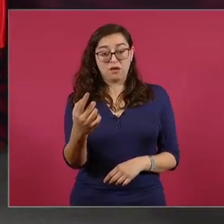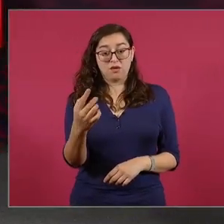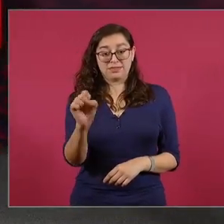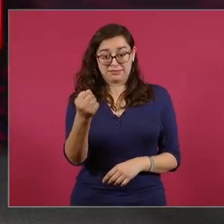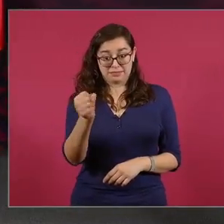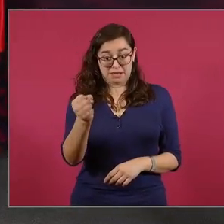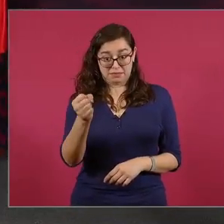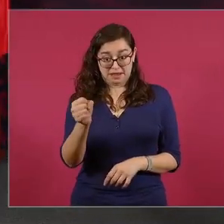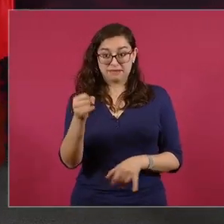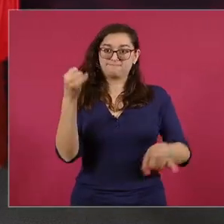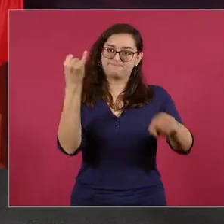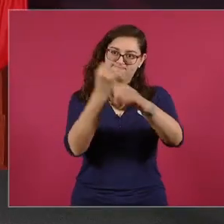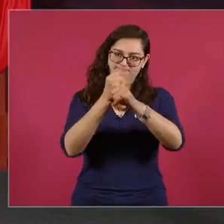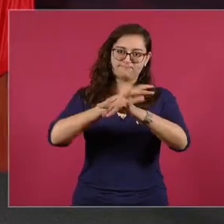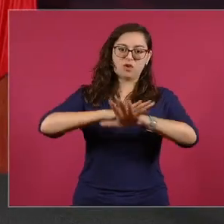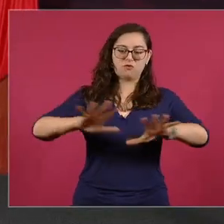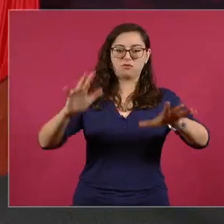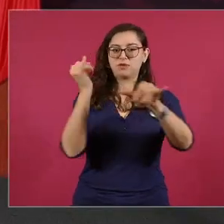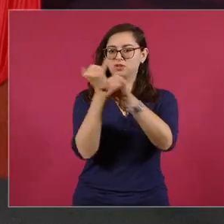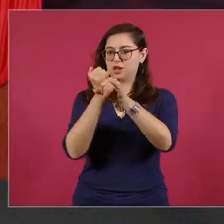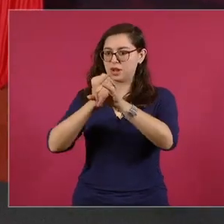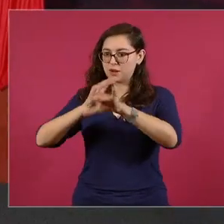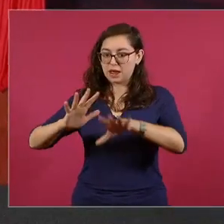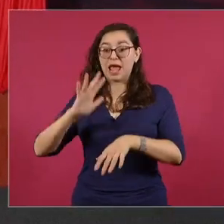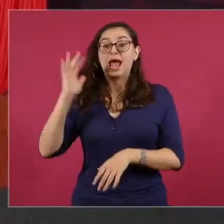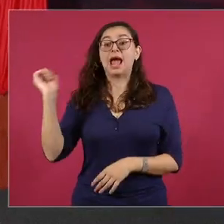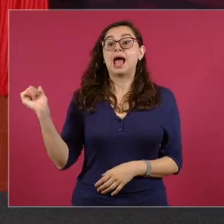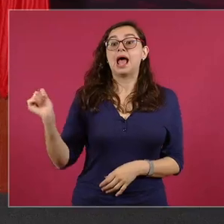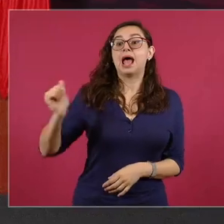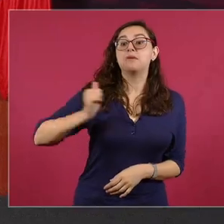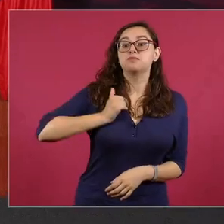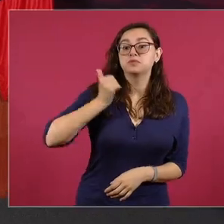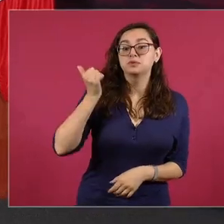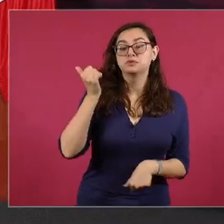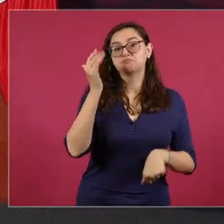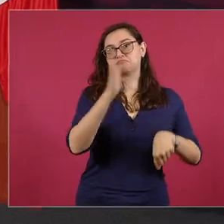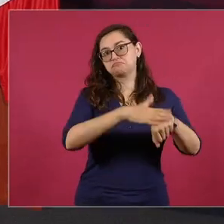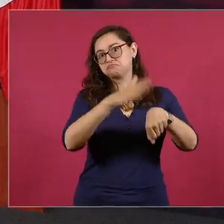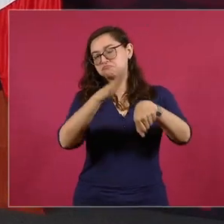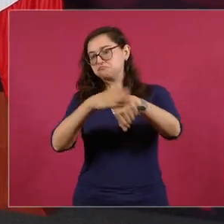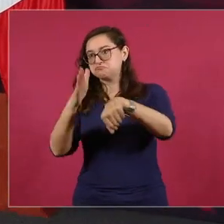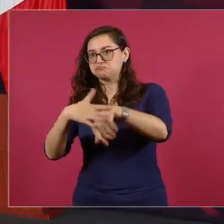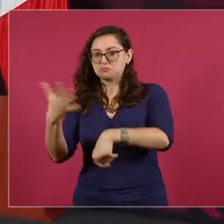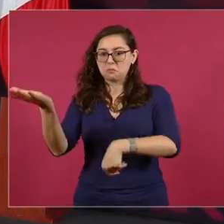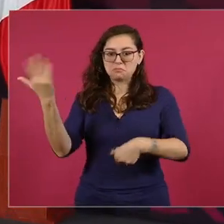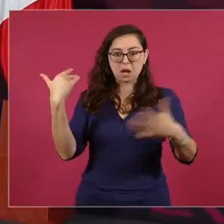a los que quieran asistir,